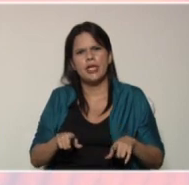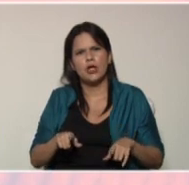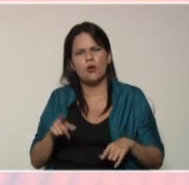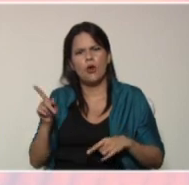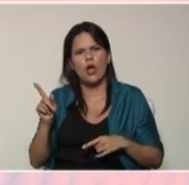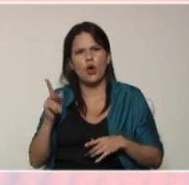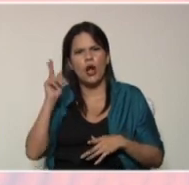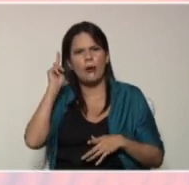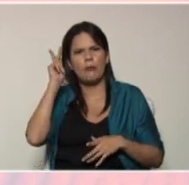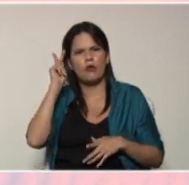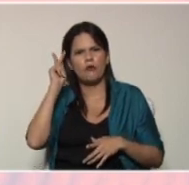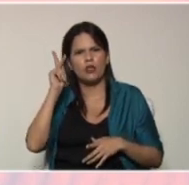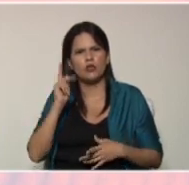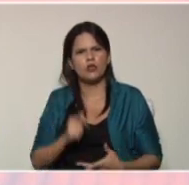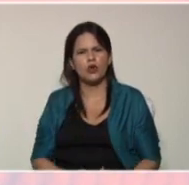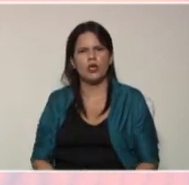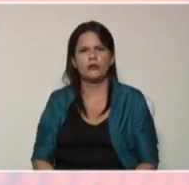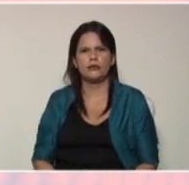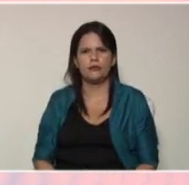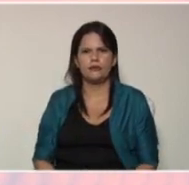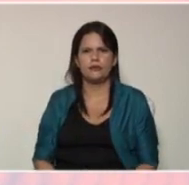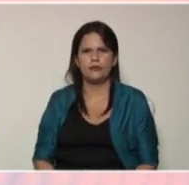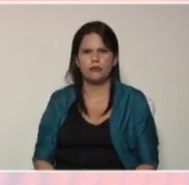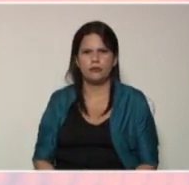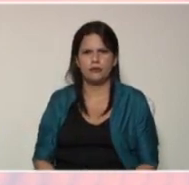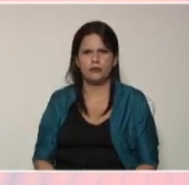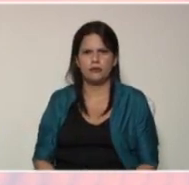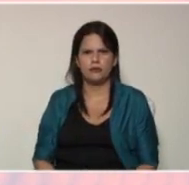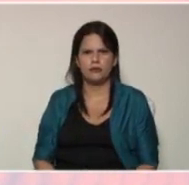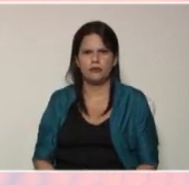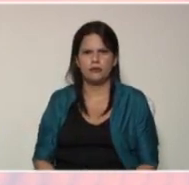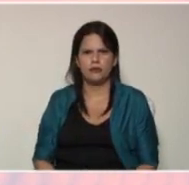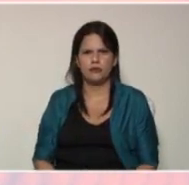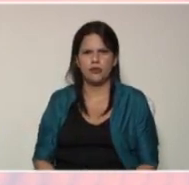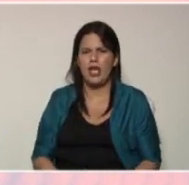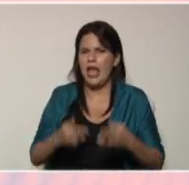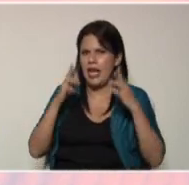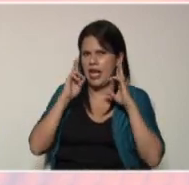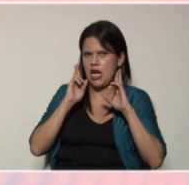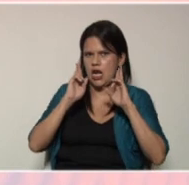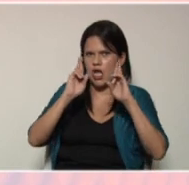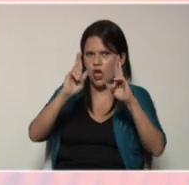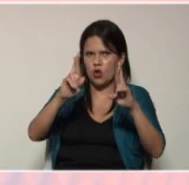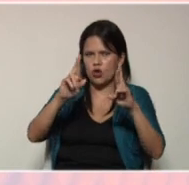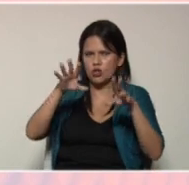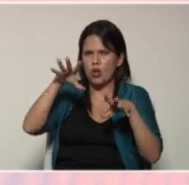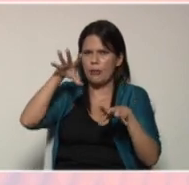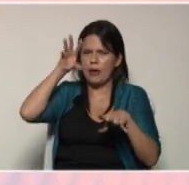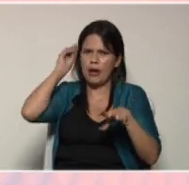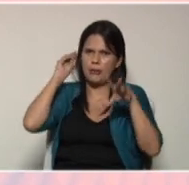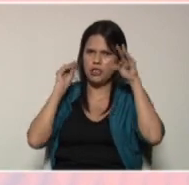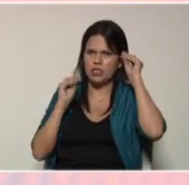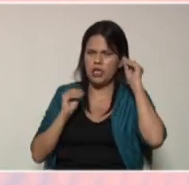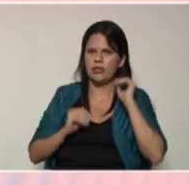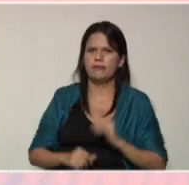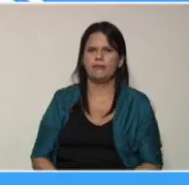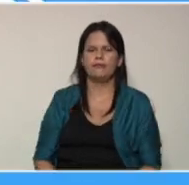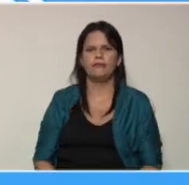con la profesora Pia Mejías y Anthony Ramírez en nuestro segmento de recursos para el aprendizaje